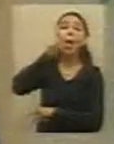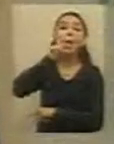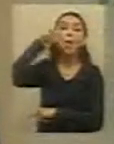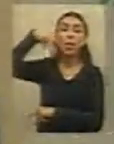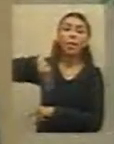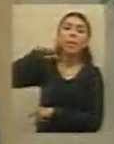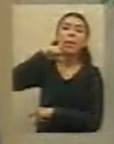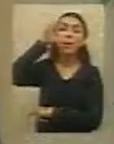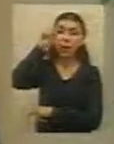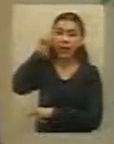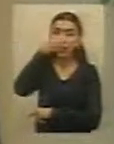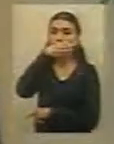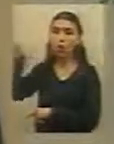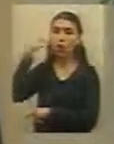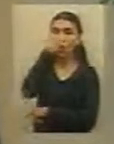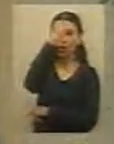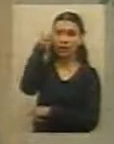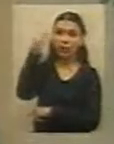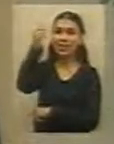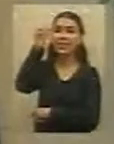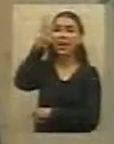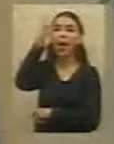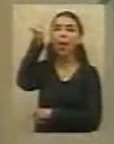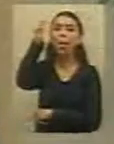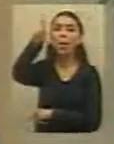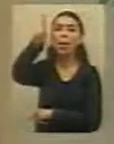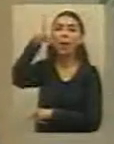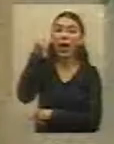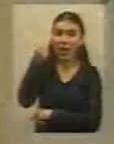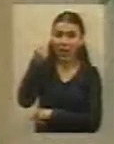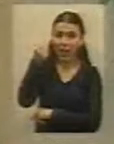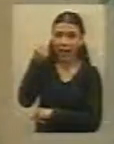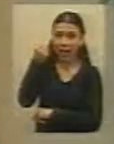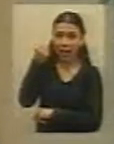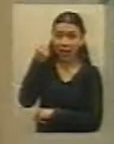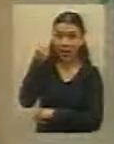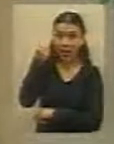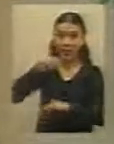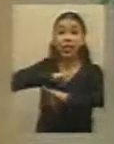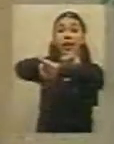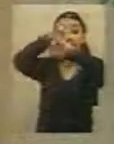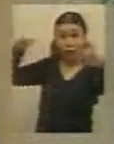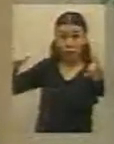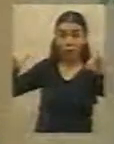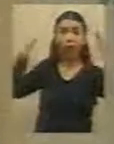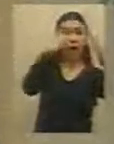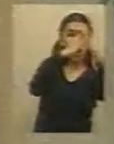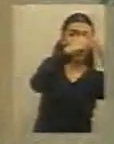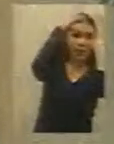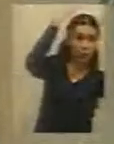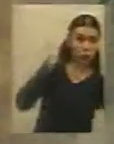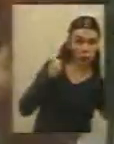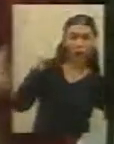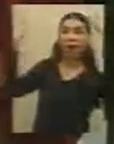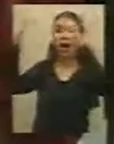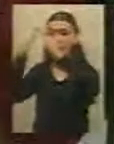tierras donde está Perico. Y la verdad, lo único que tiene Plinio Zavala es un pequeño gusto en la entrada de Perico por el lado de Santo Domingo. Lo que fue